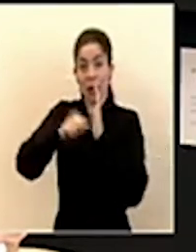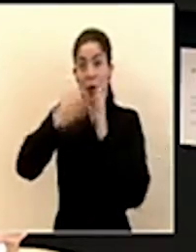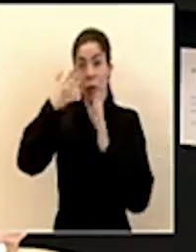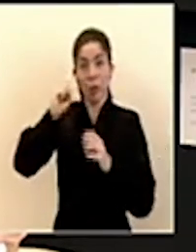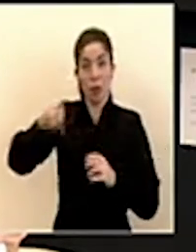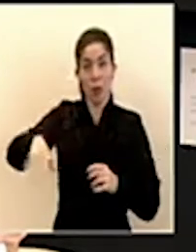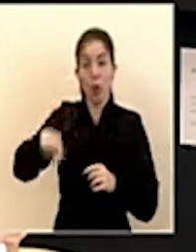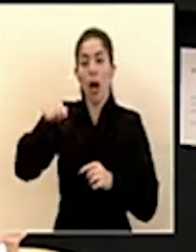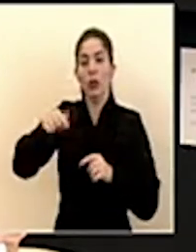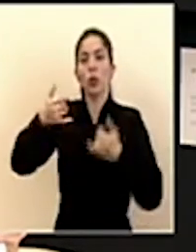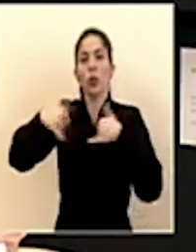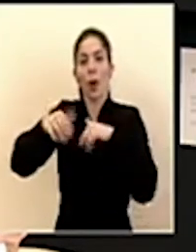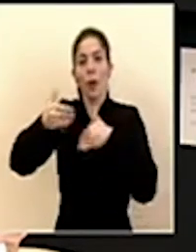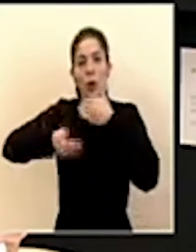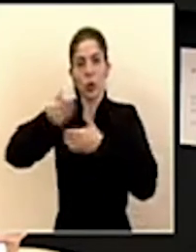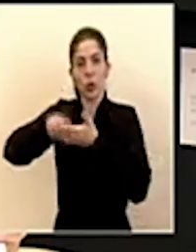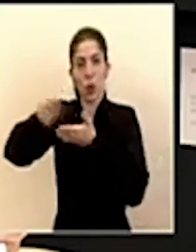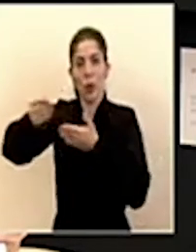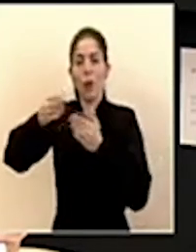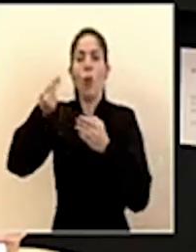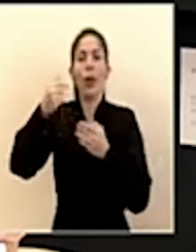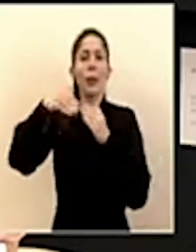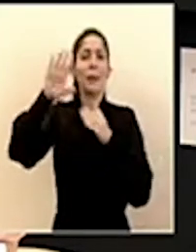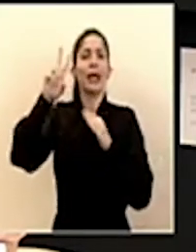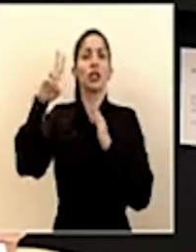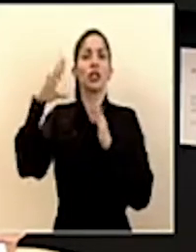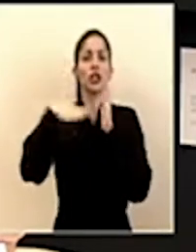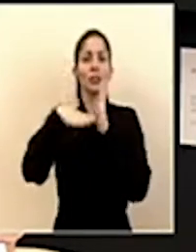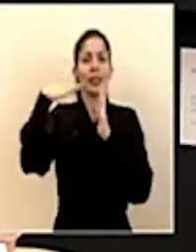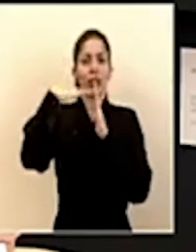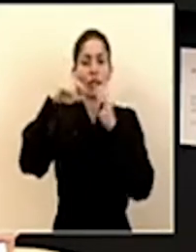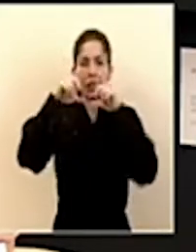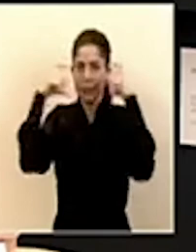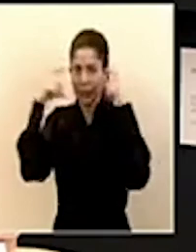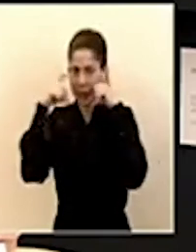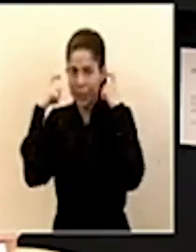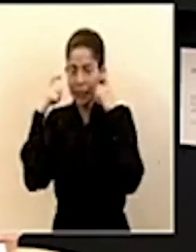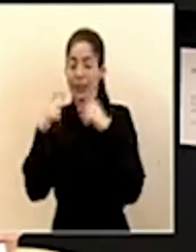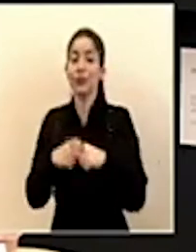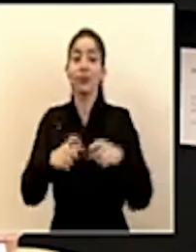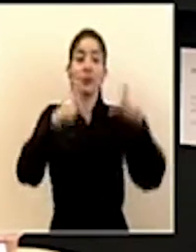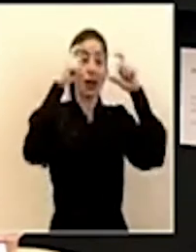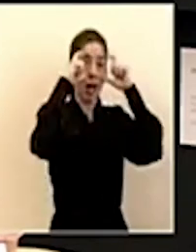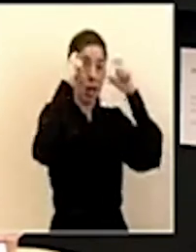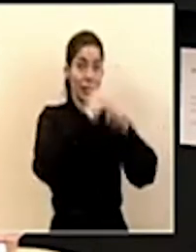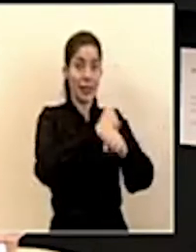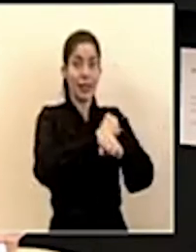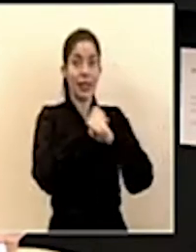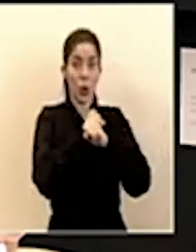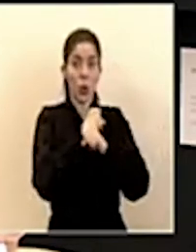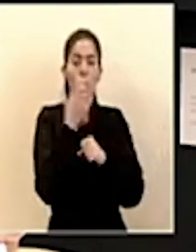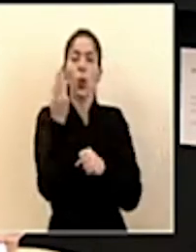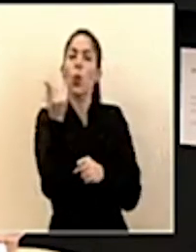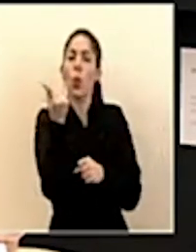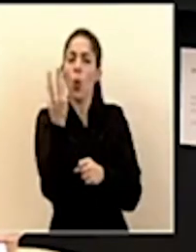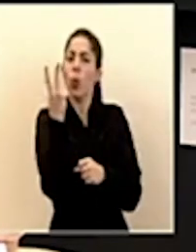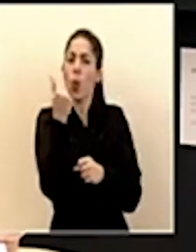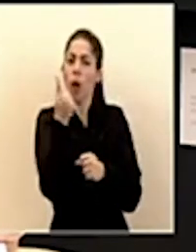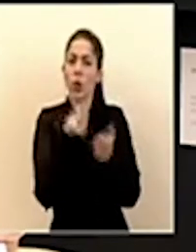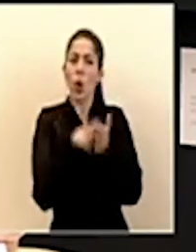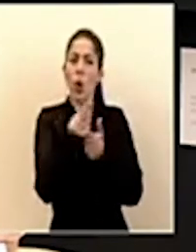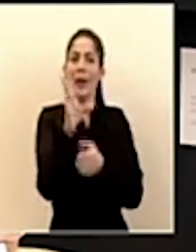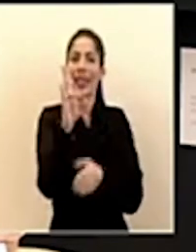están en proceso de adquisición más de dos millones de unidades anteojos de seguridad se están adquiriendo